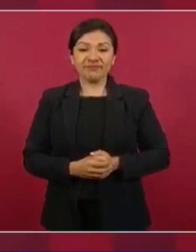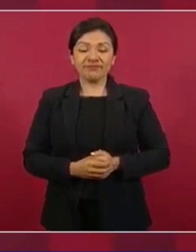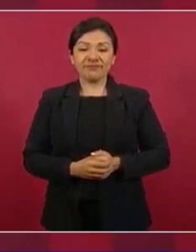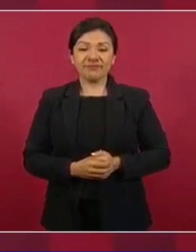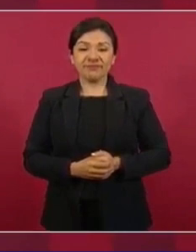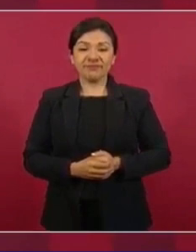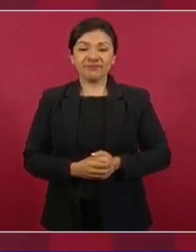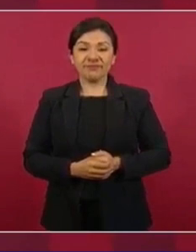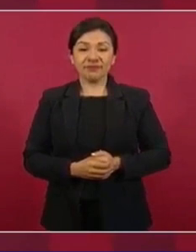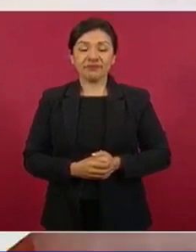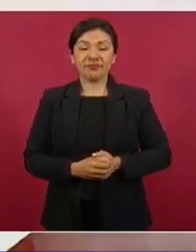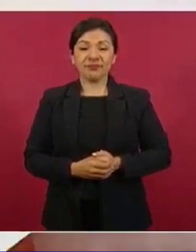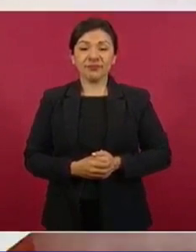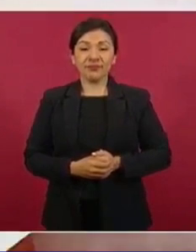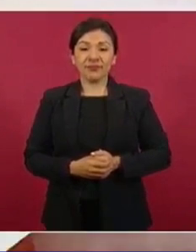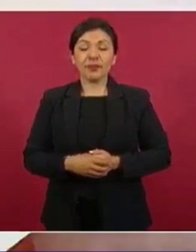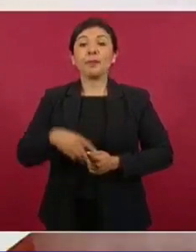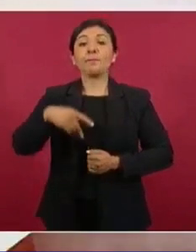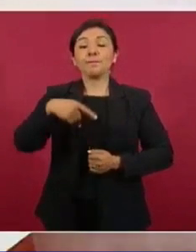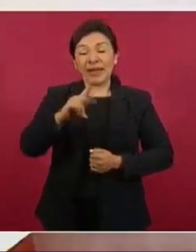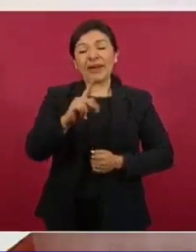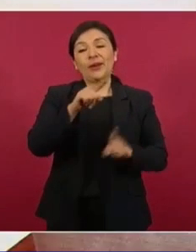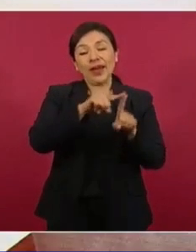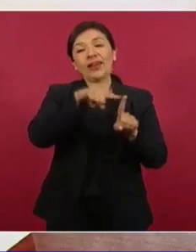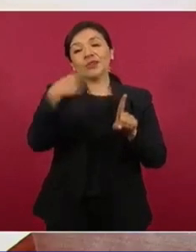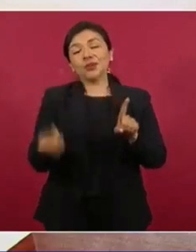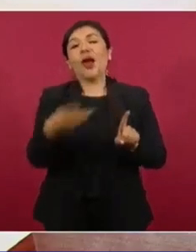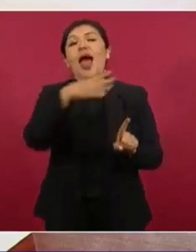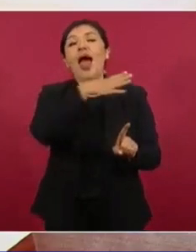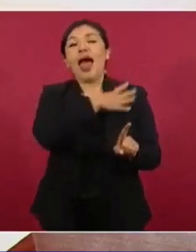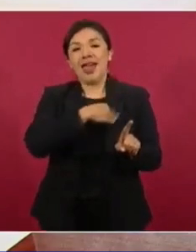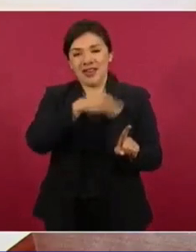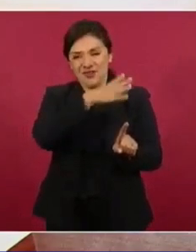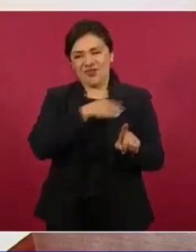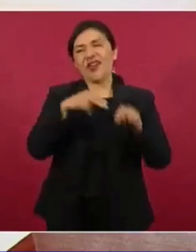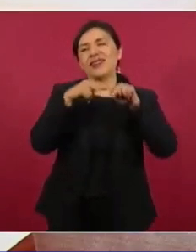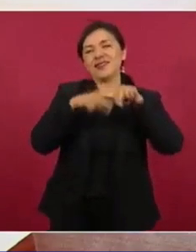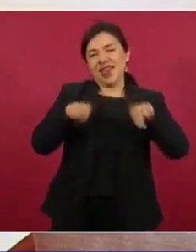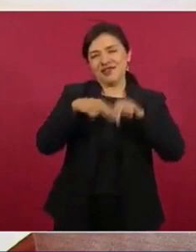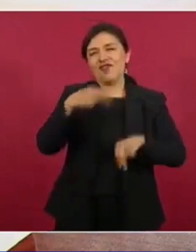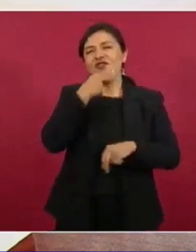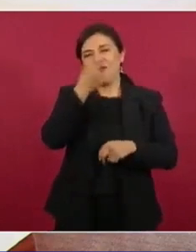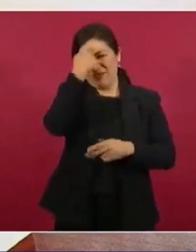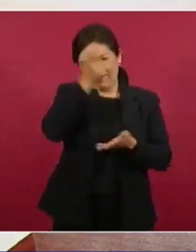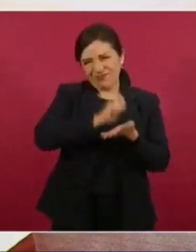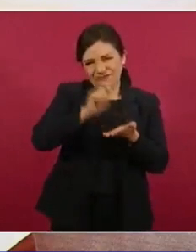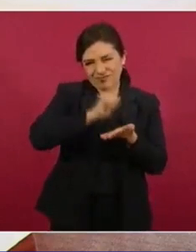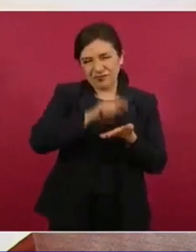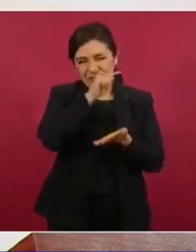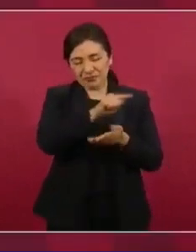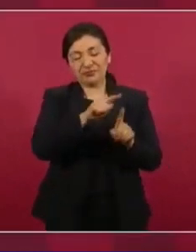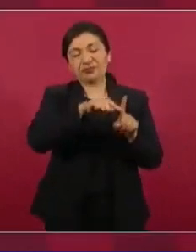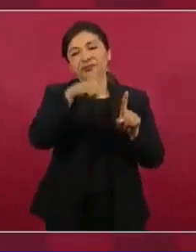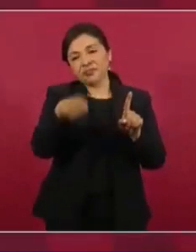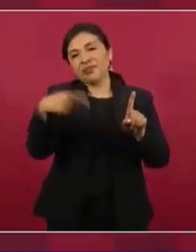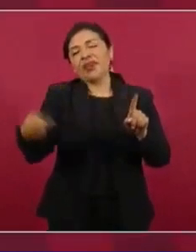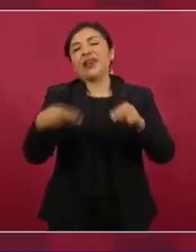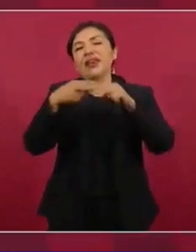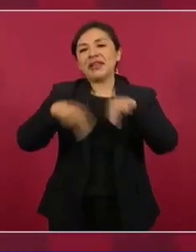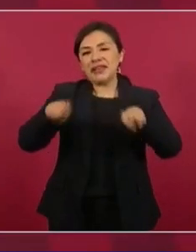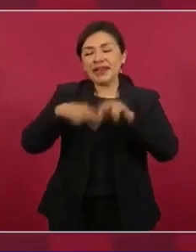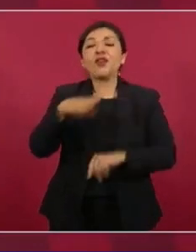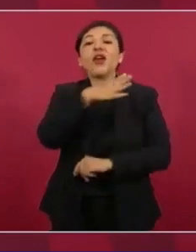Pero su hijo, el nieto del escritor, hijo del que fue